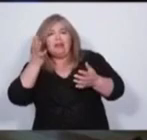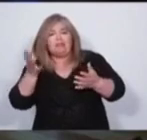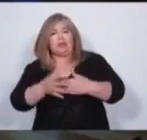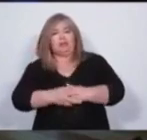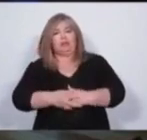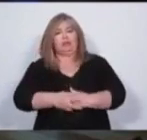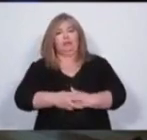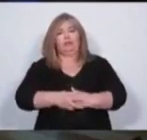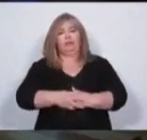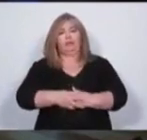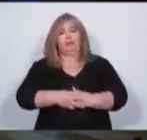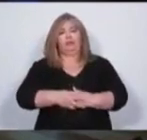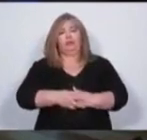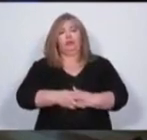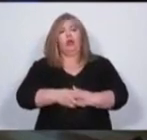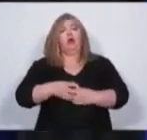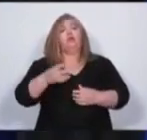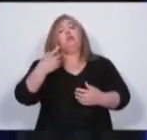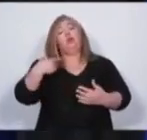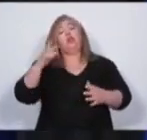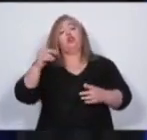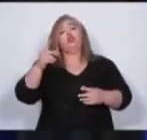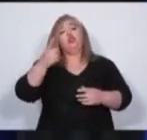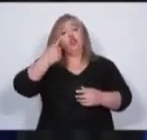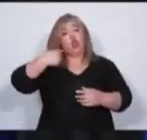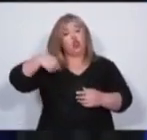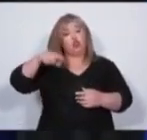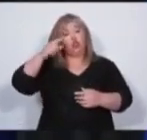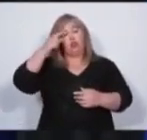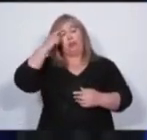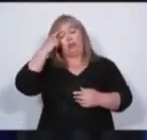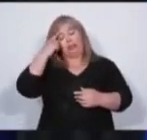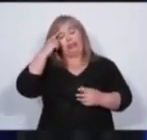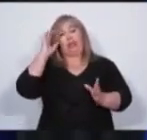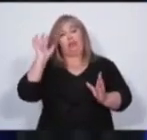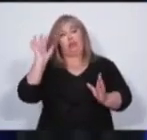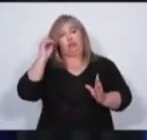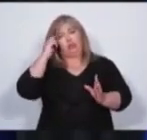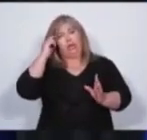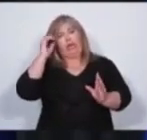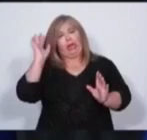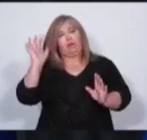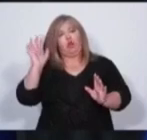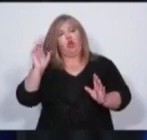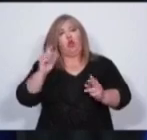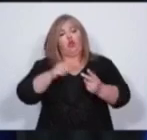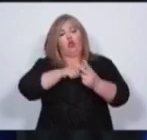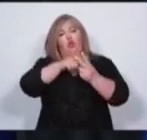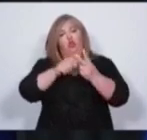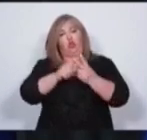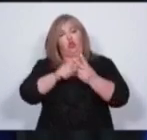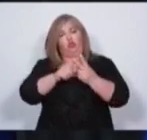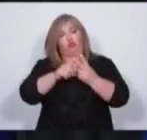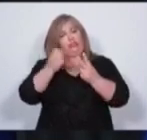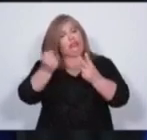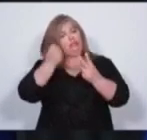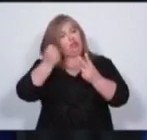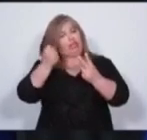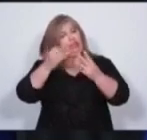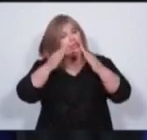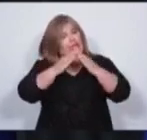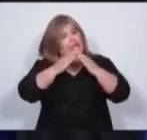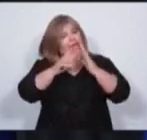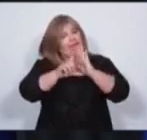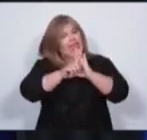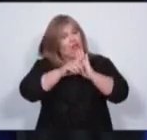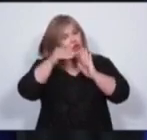Hugo Soto. Nosotros creemos que hay dos cuestiones esenciales que se pueden realizar desde la legislatura. La primera es